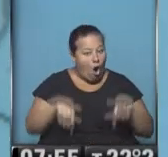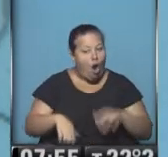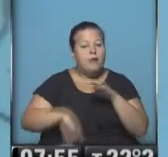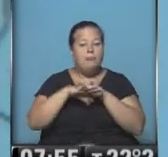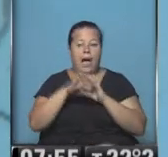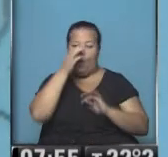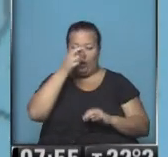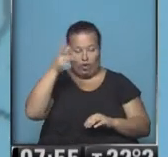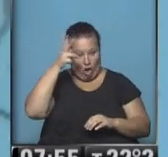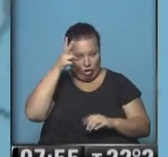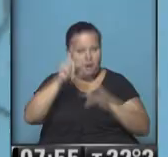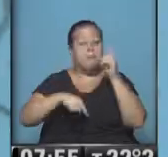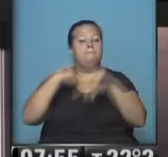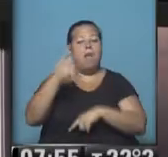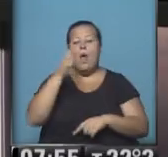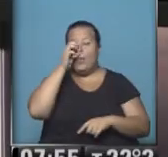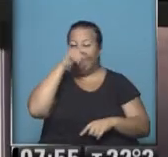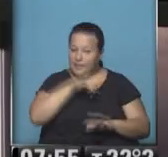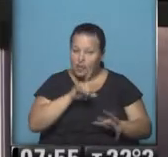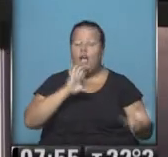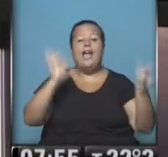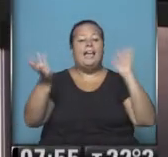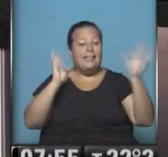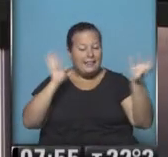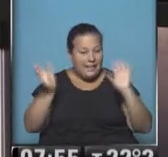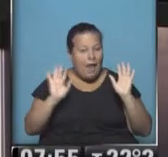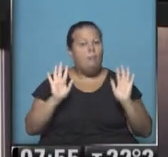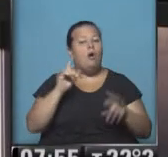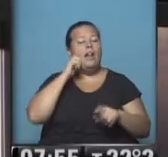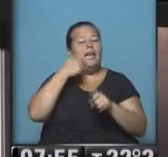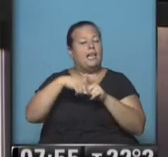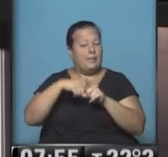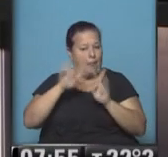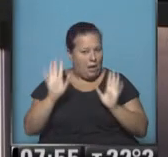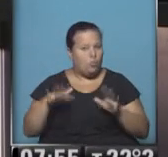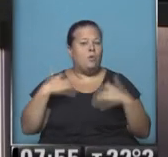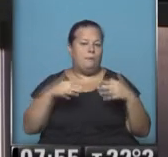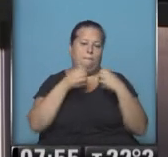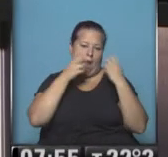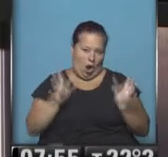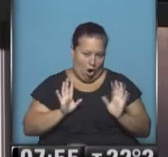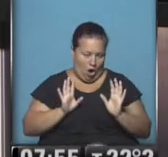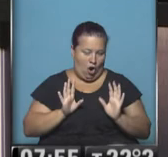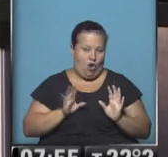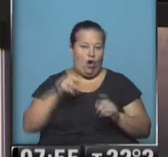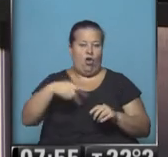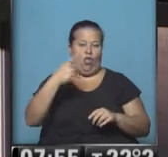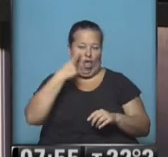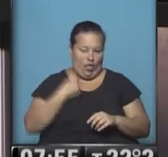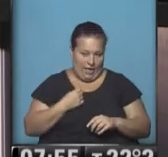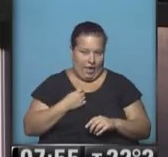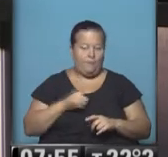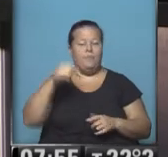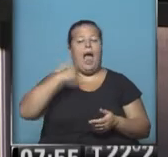máxima de 28 grados y mañana de 27, así que las condiciones meteorológicas serán de temperaturas muchísimo más agradables estos dos días.